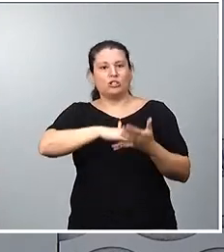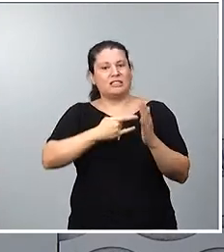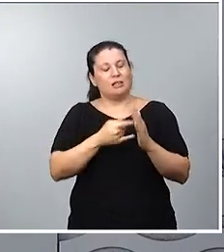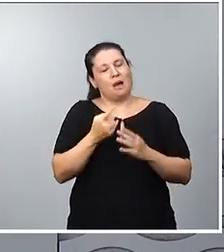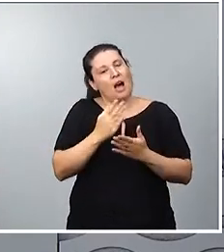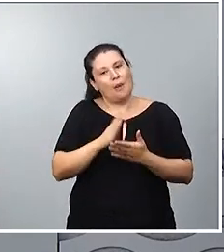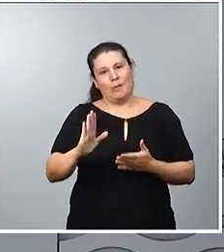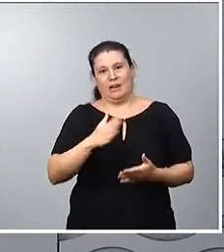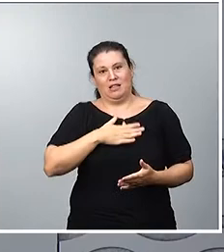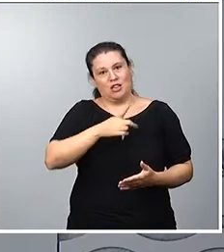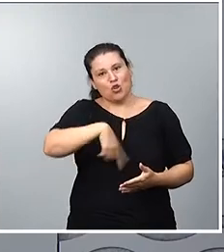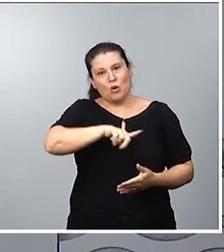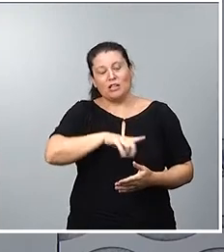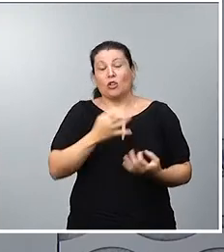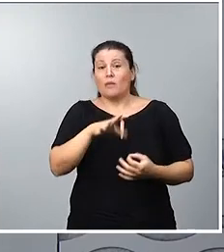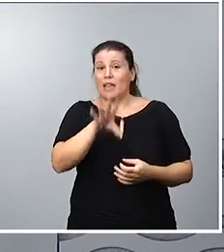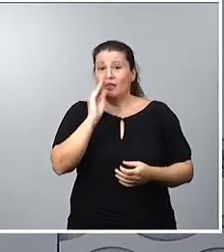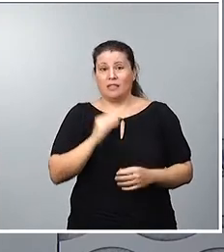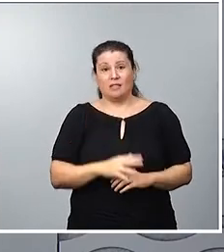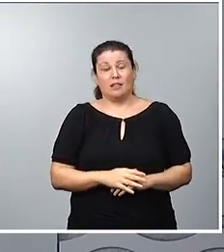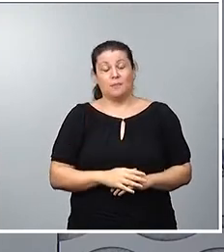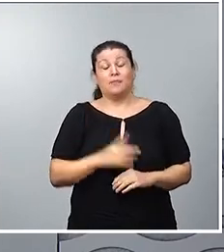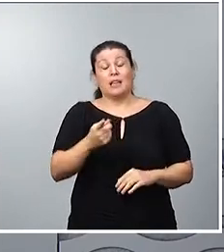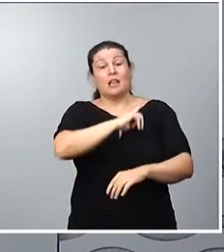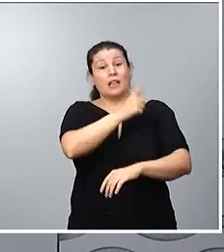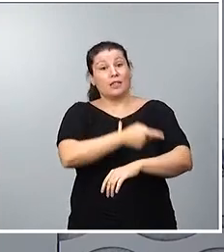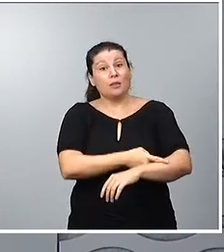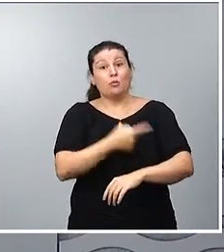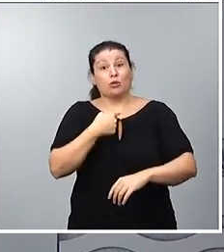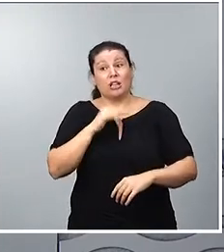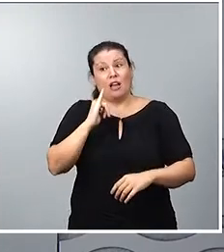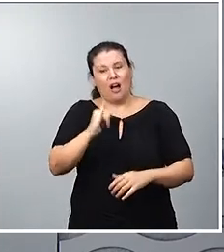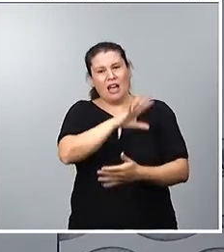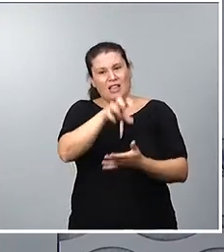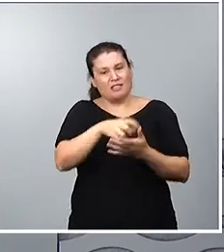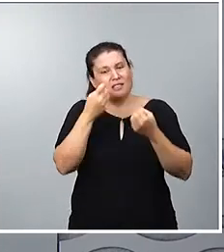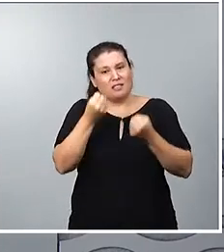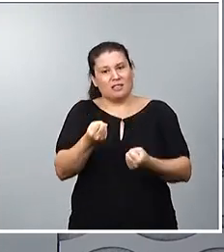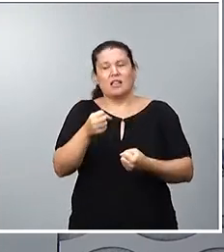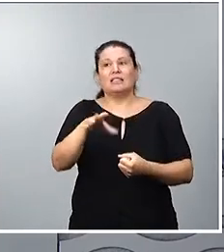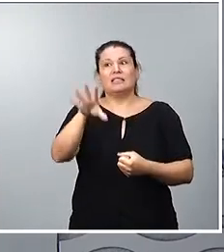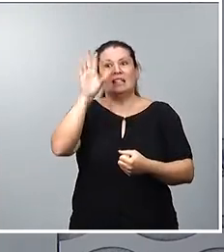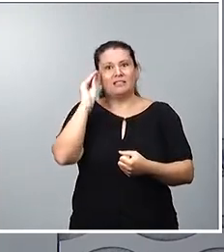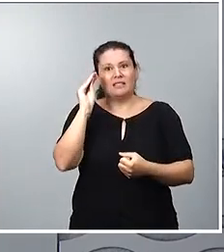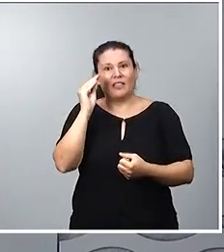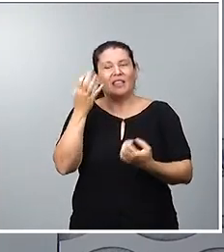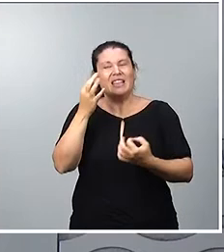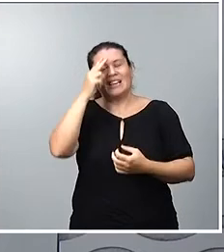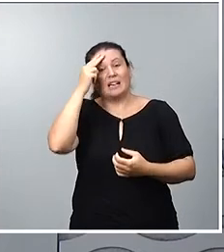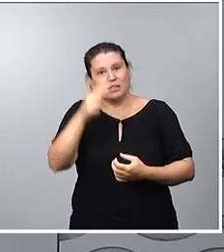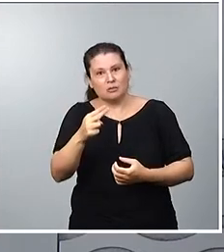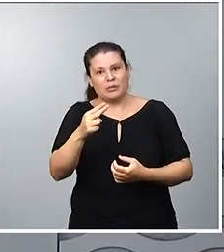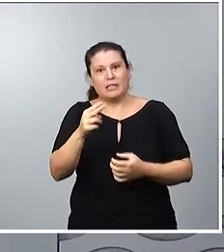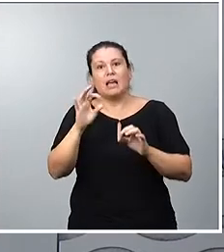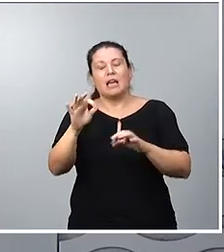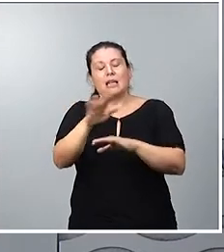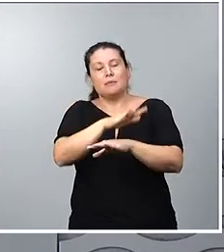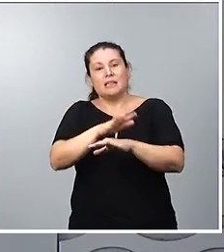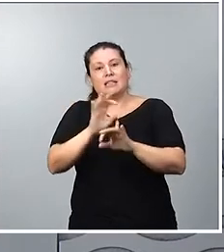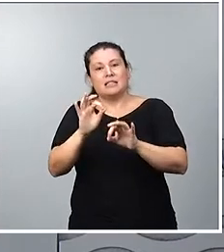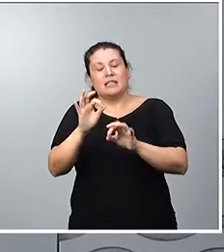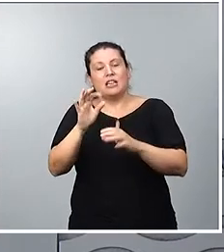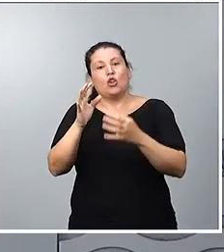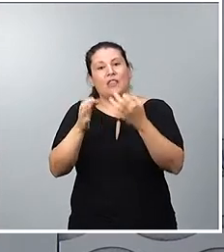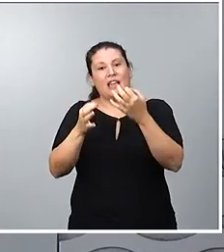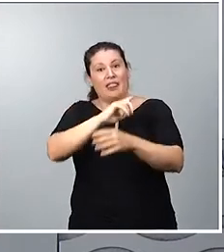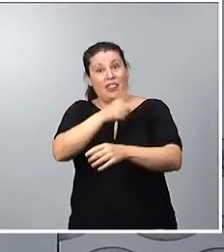responsable del deporte de nuestro país, es respeto por el Tribunal Administrativo del Deporte, que recibió una denuncia el